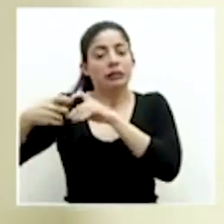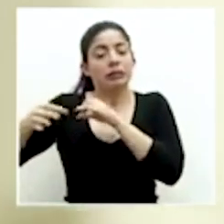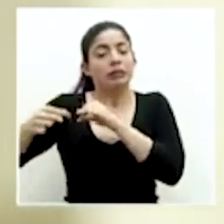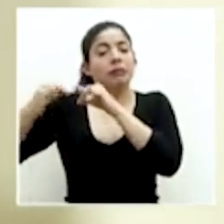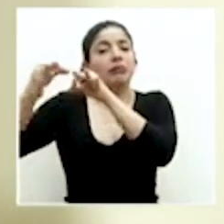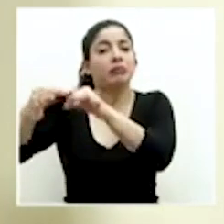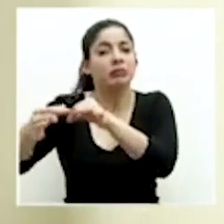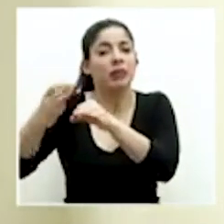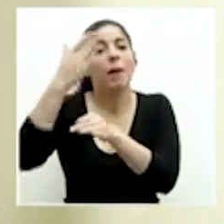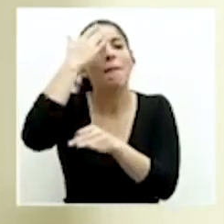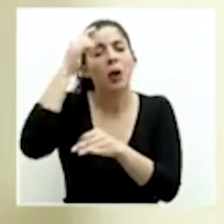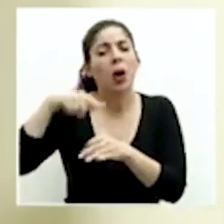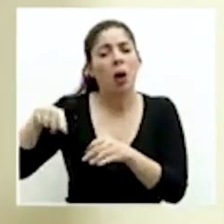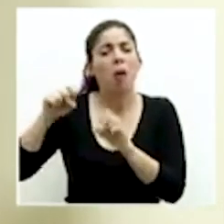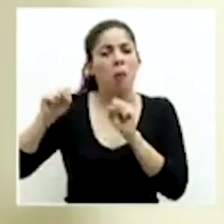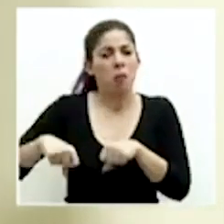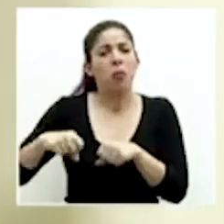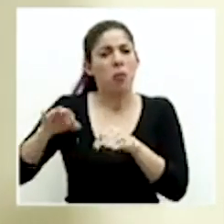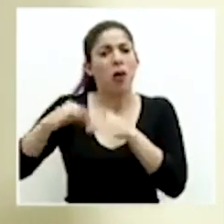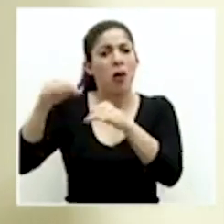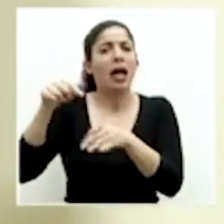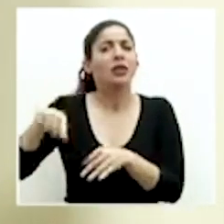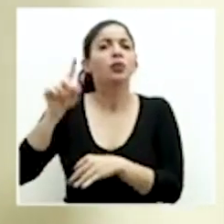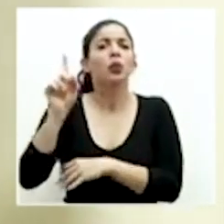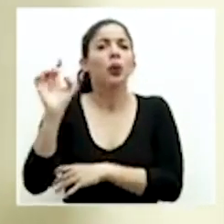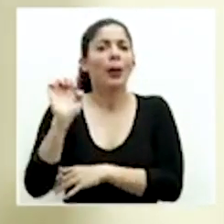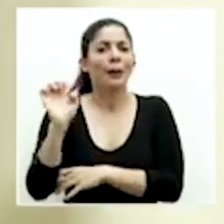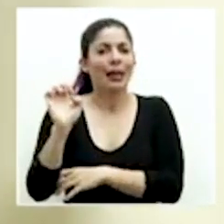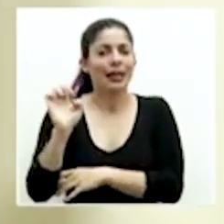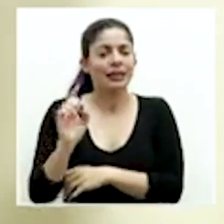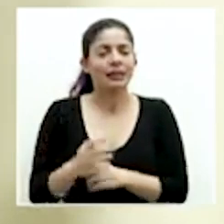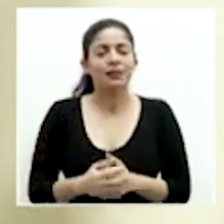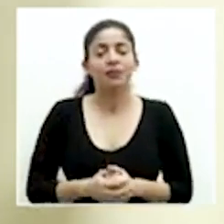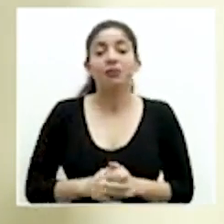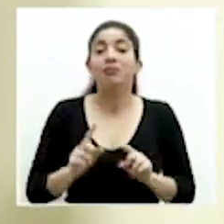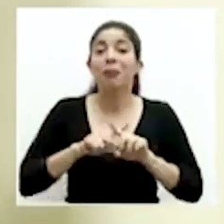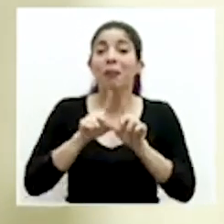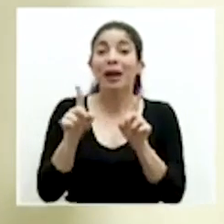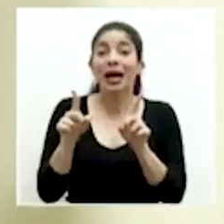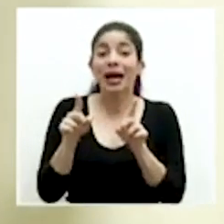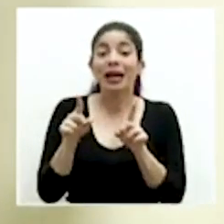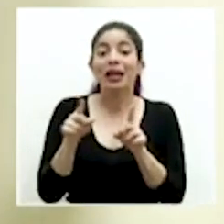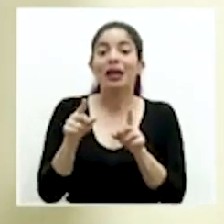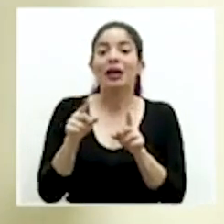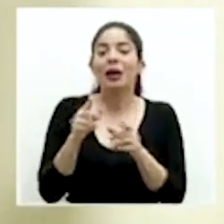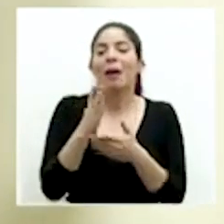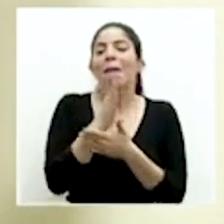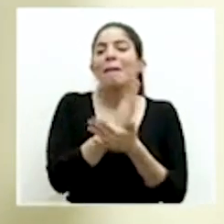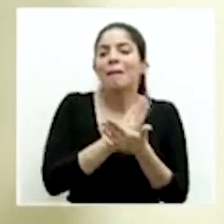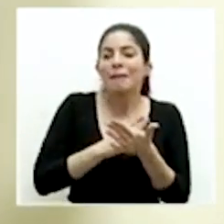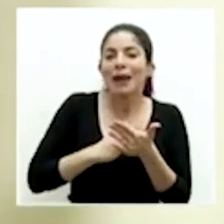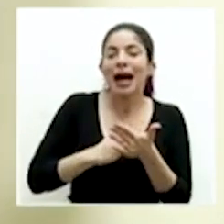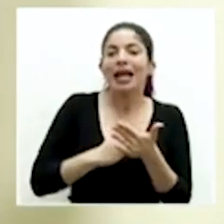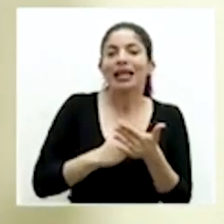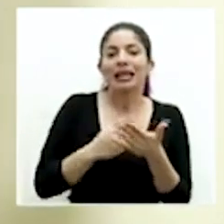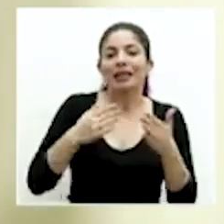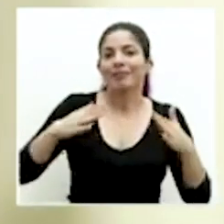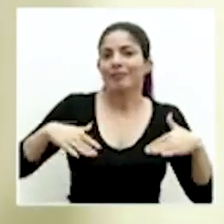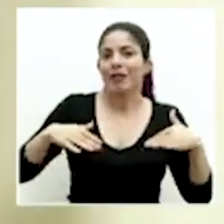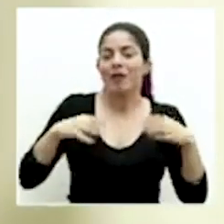reprogramables, no eran emergencias. Pero esto es parte del costo todavía no